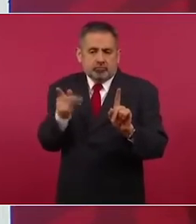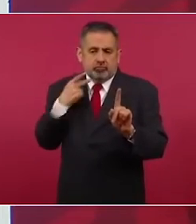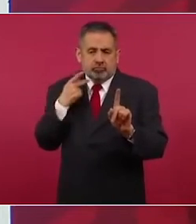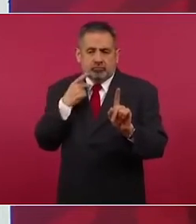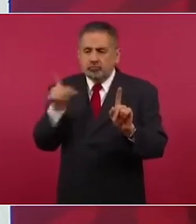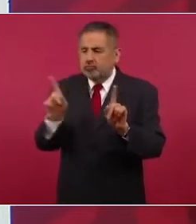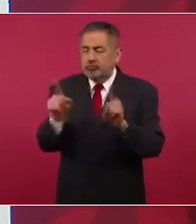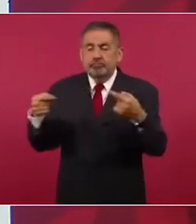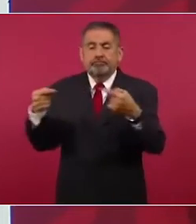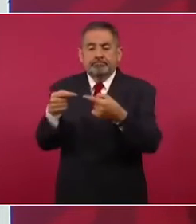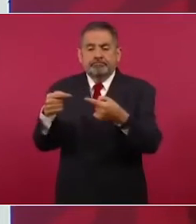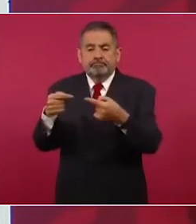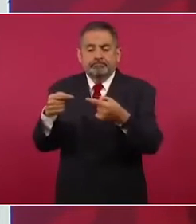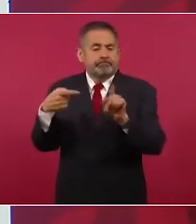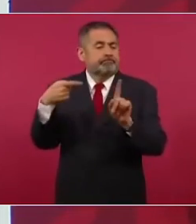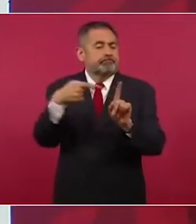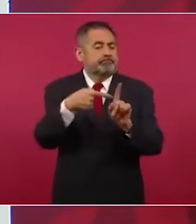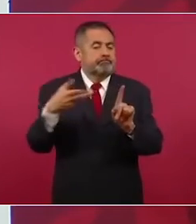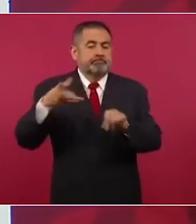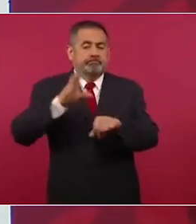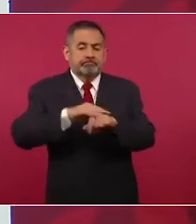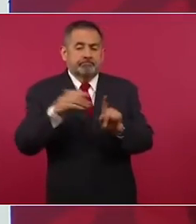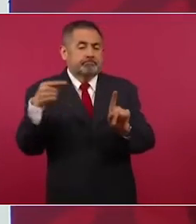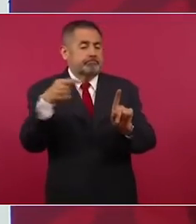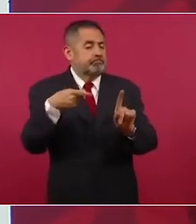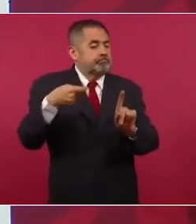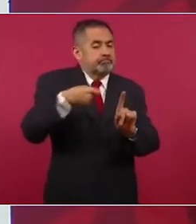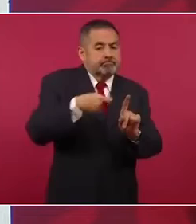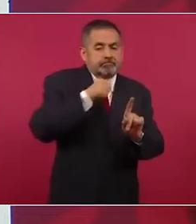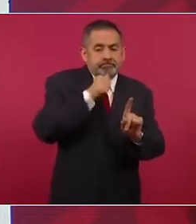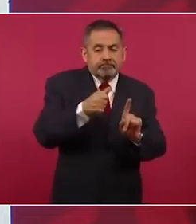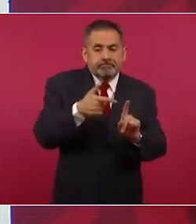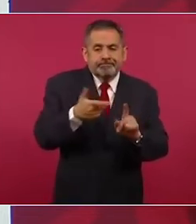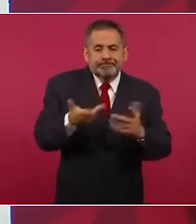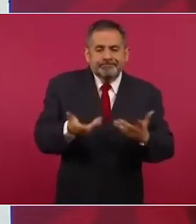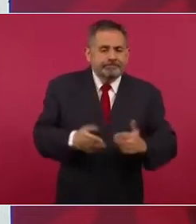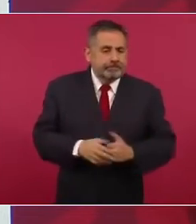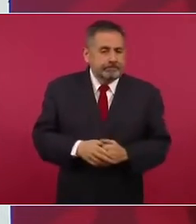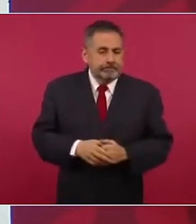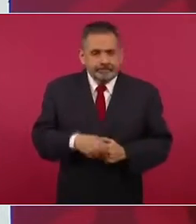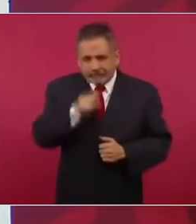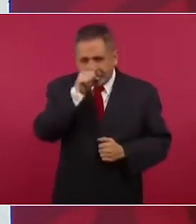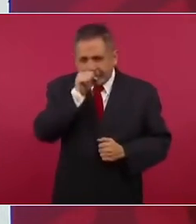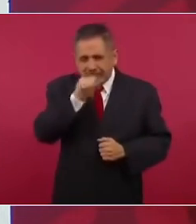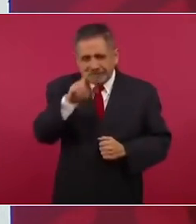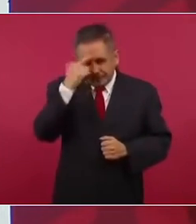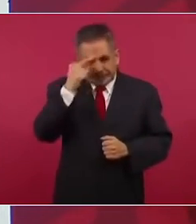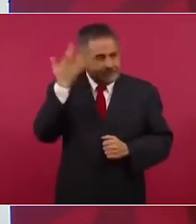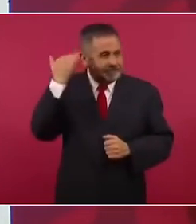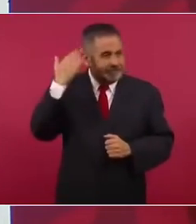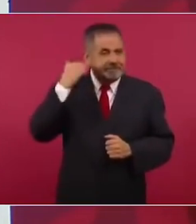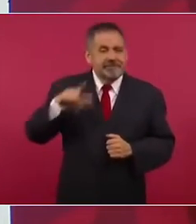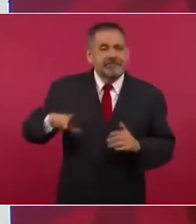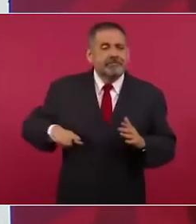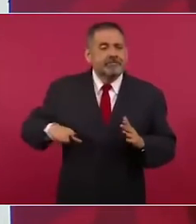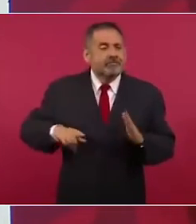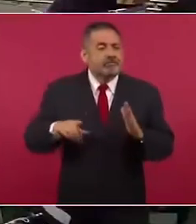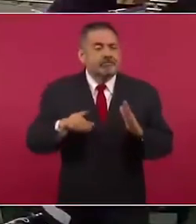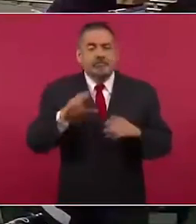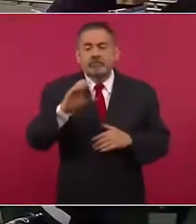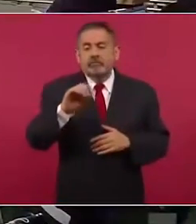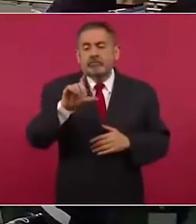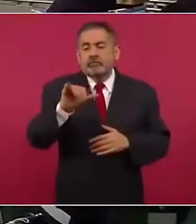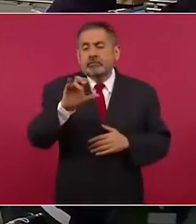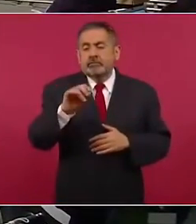que ya está en la Constitución, los gobiernos de coalición, que